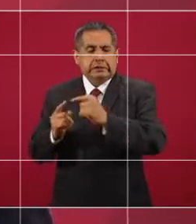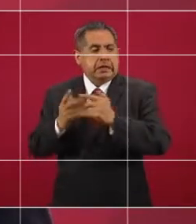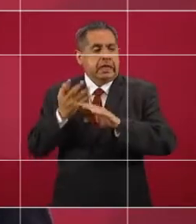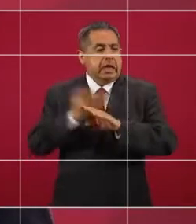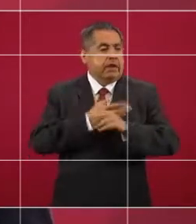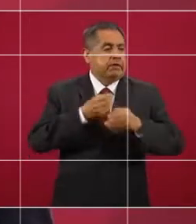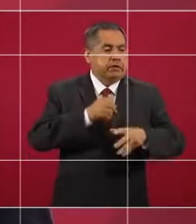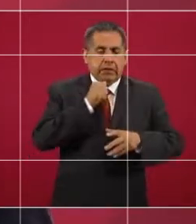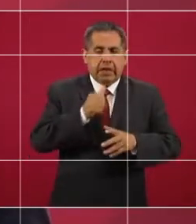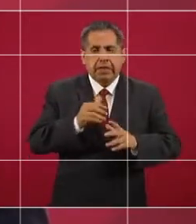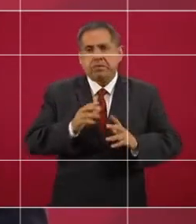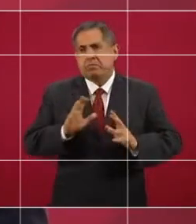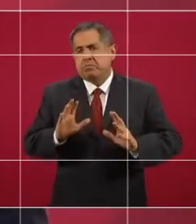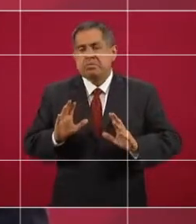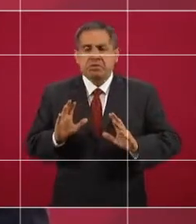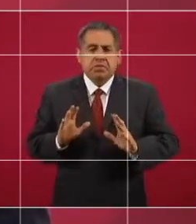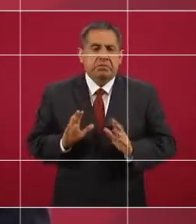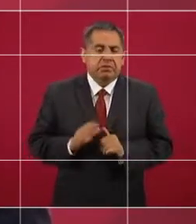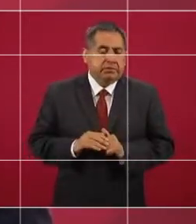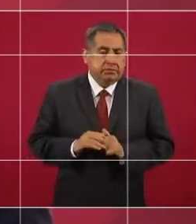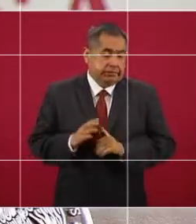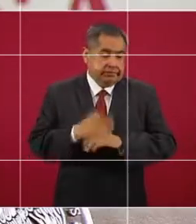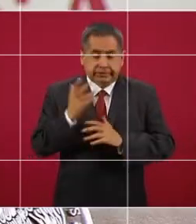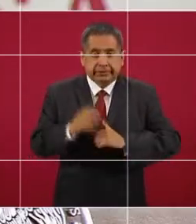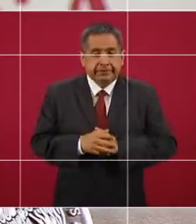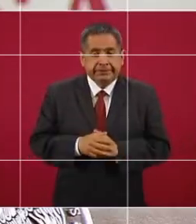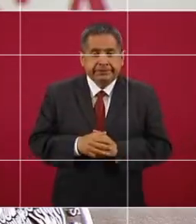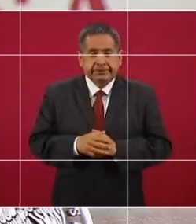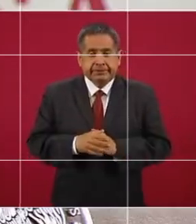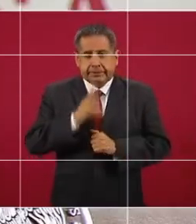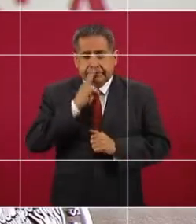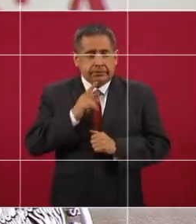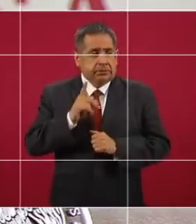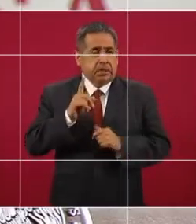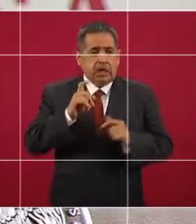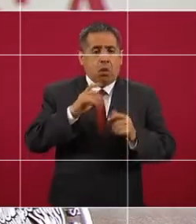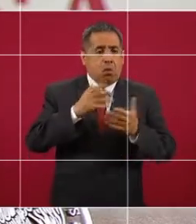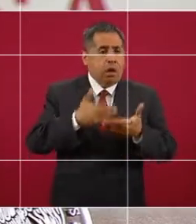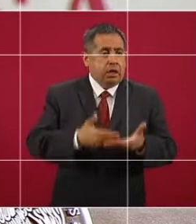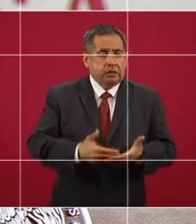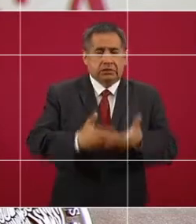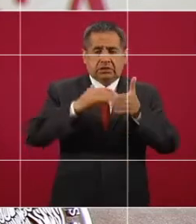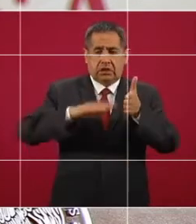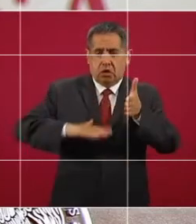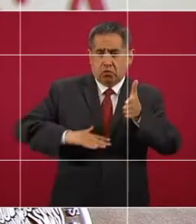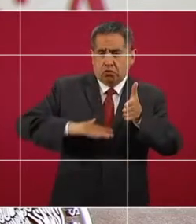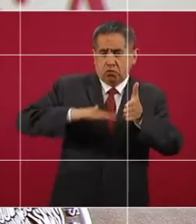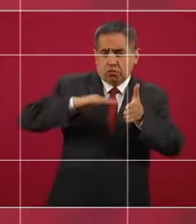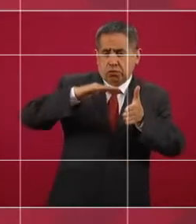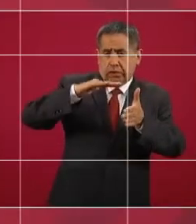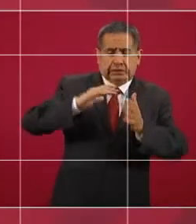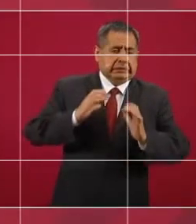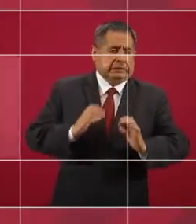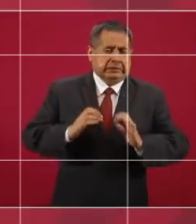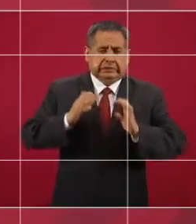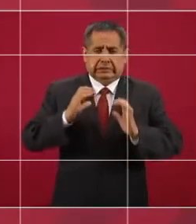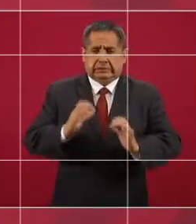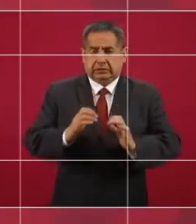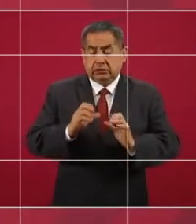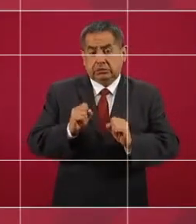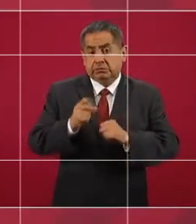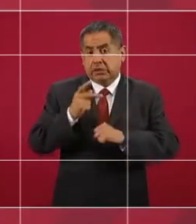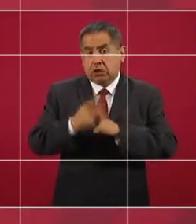Entonces, porque el cuidado de las presas es algo especial, es